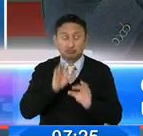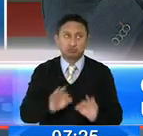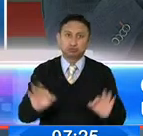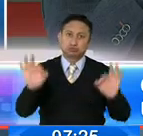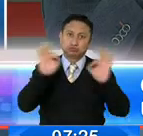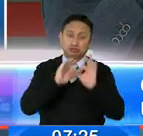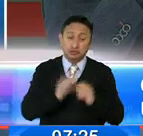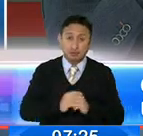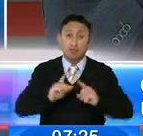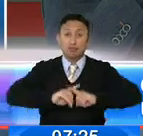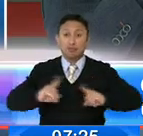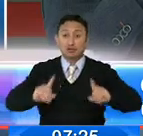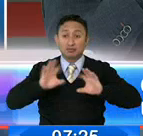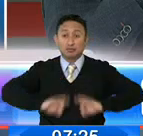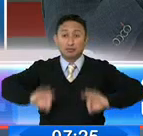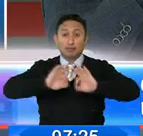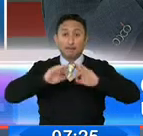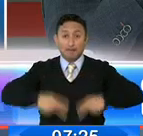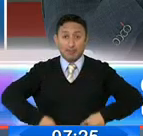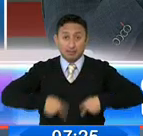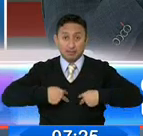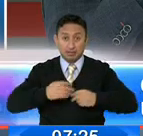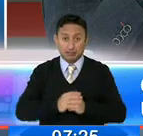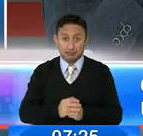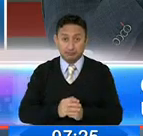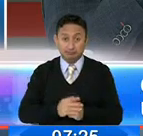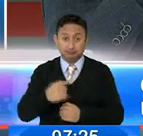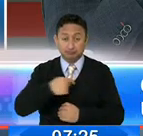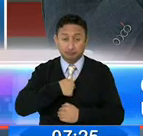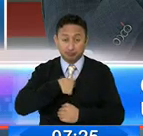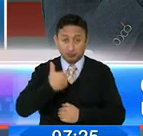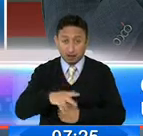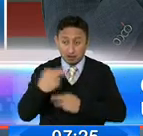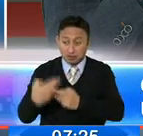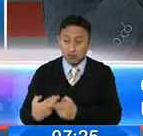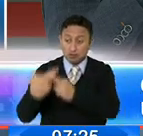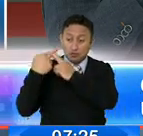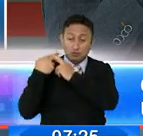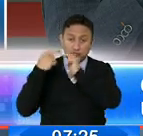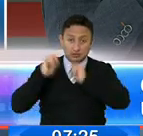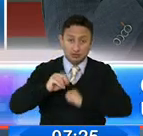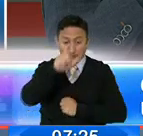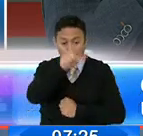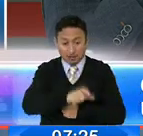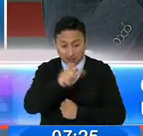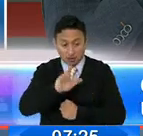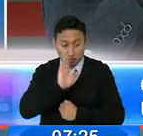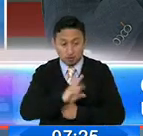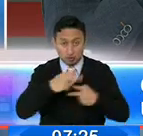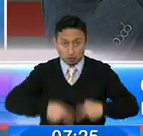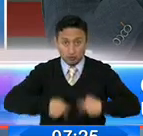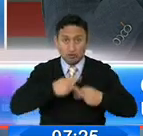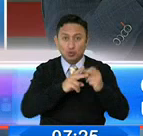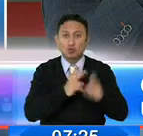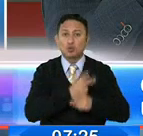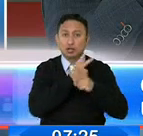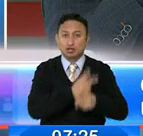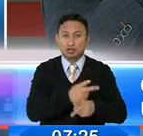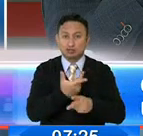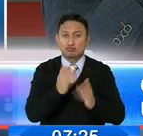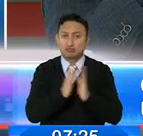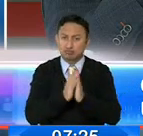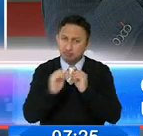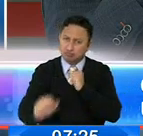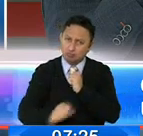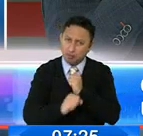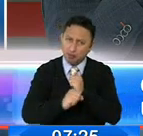pero también nuestra vida. Y a nosotros se nos dio esa potestad de cuidar la vida de las personas y queremos que nos apoyen y que sean